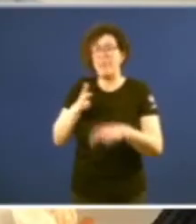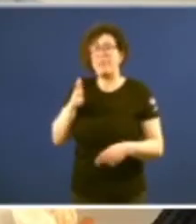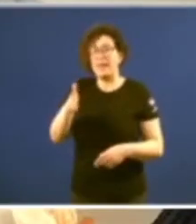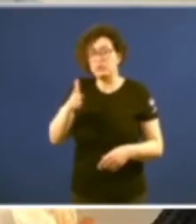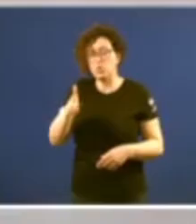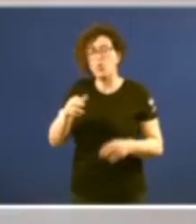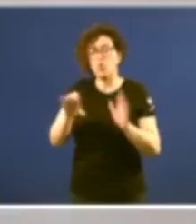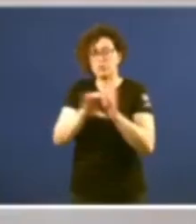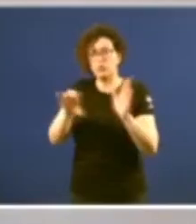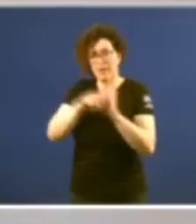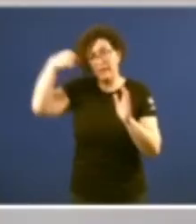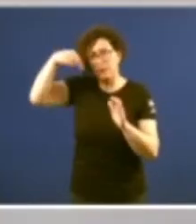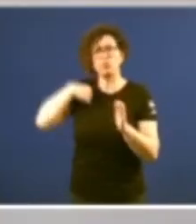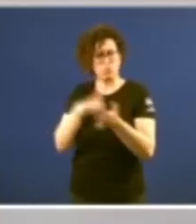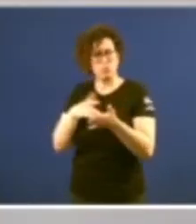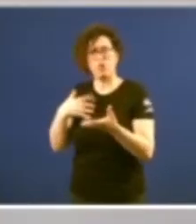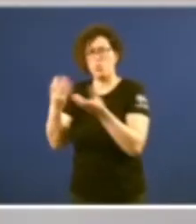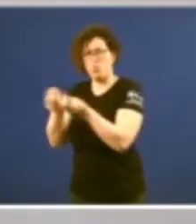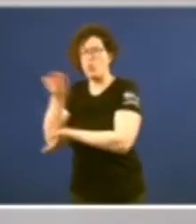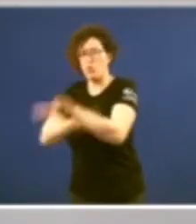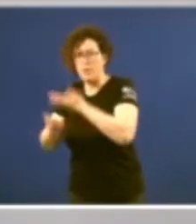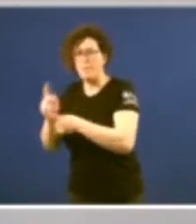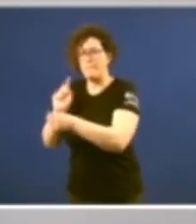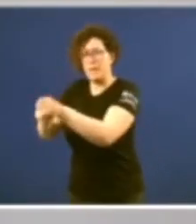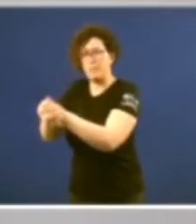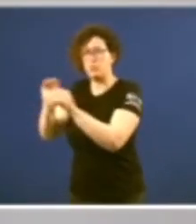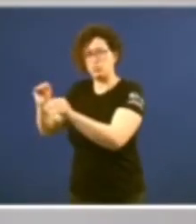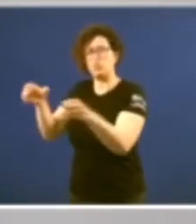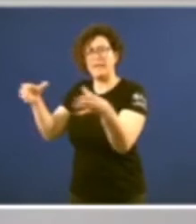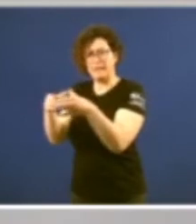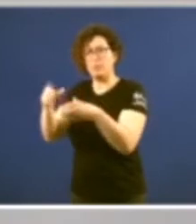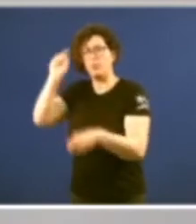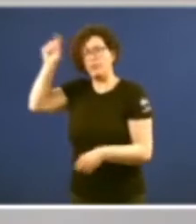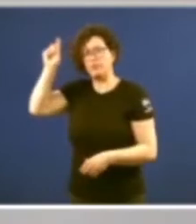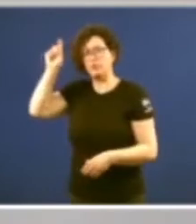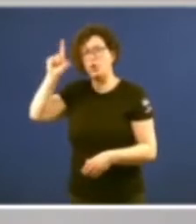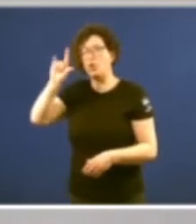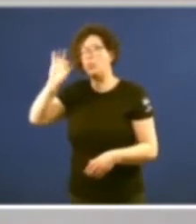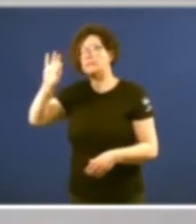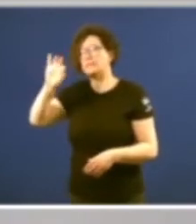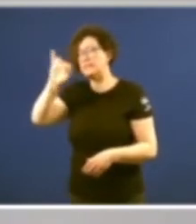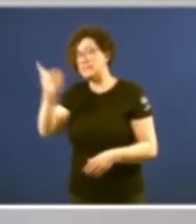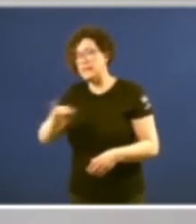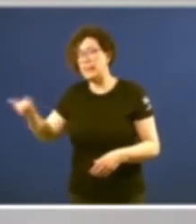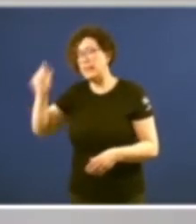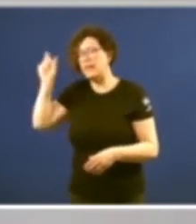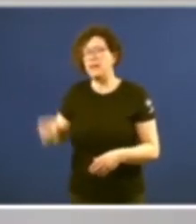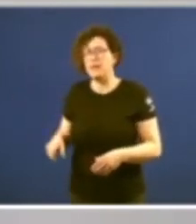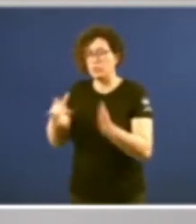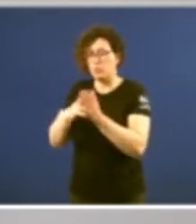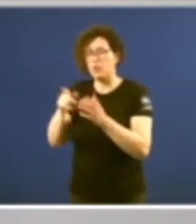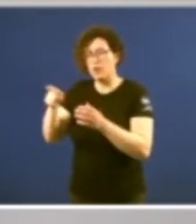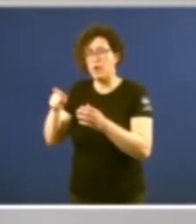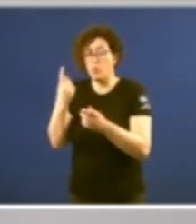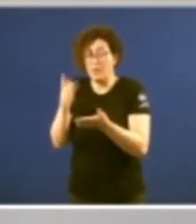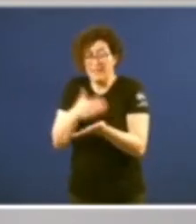del que eu fui colaborador e membro do seu equipo, o professor Don Luis Sánchez Agesta dedicou un dos seus libros